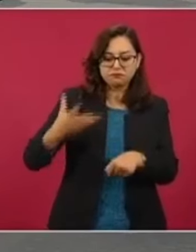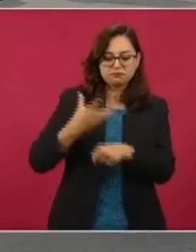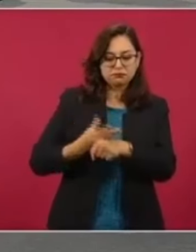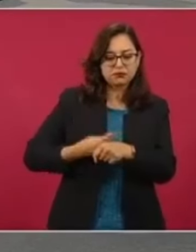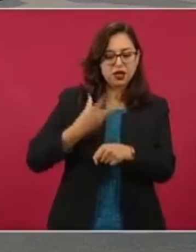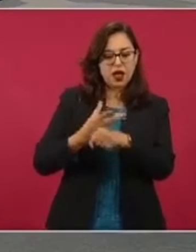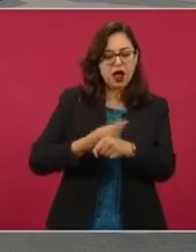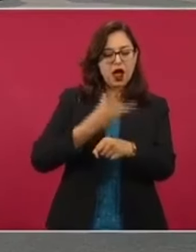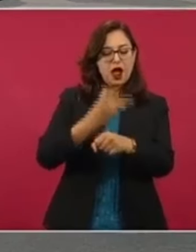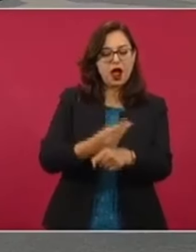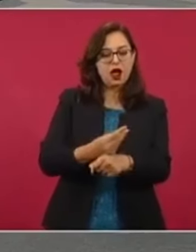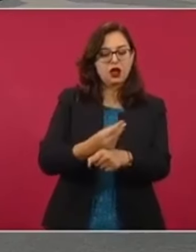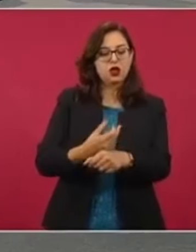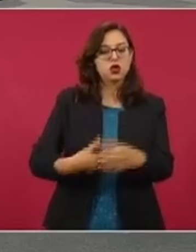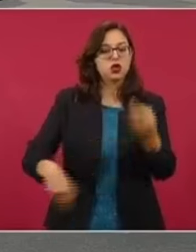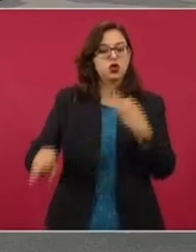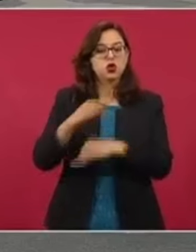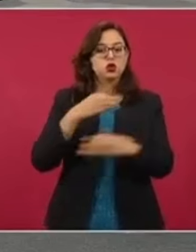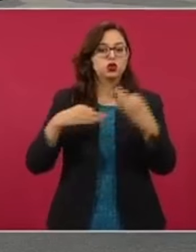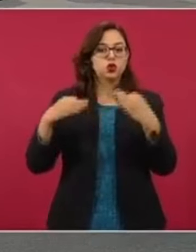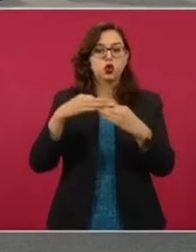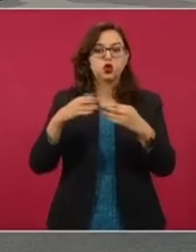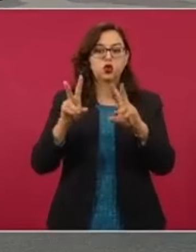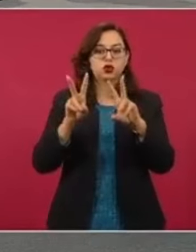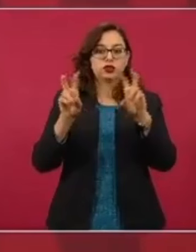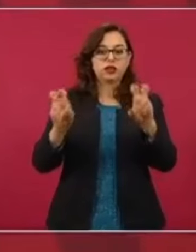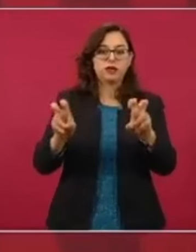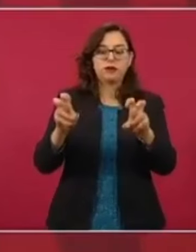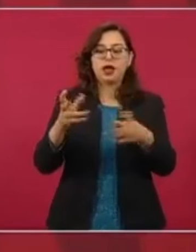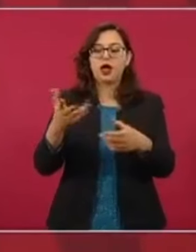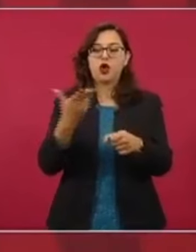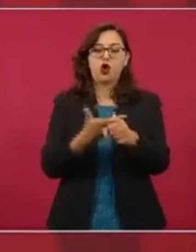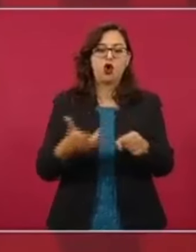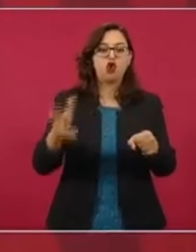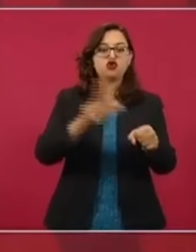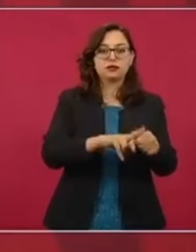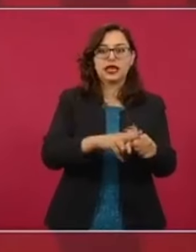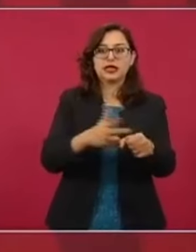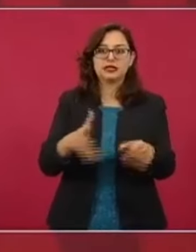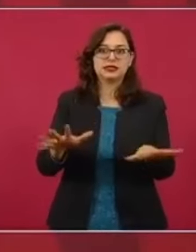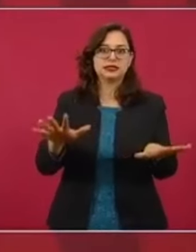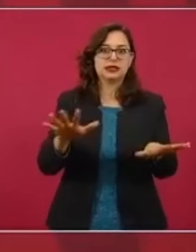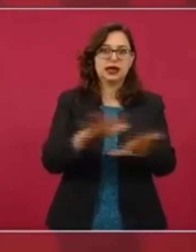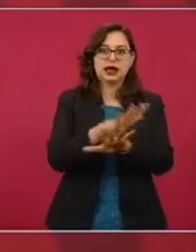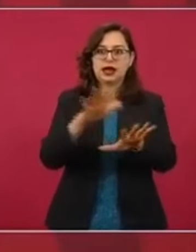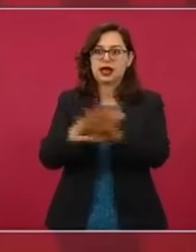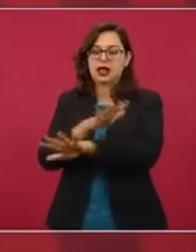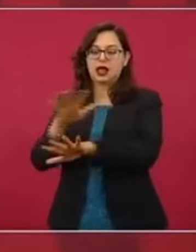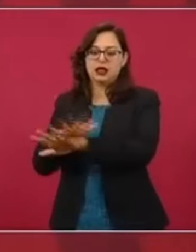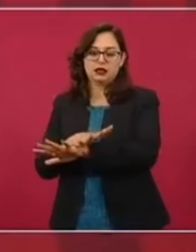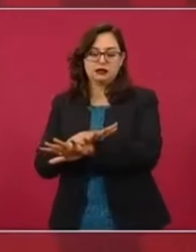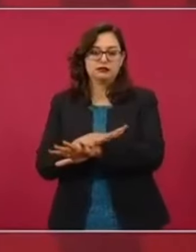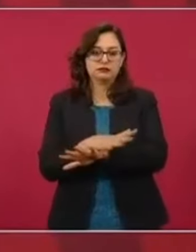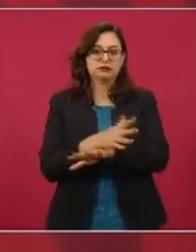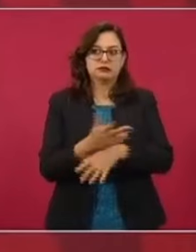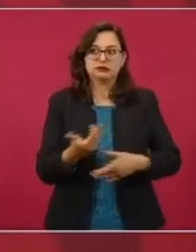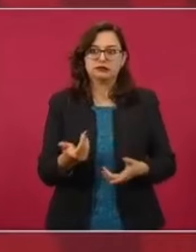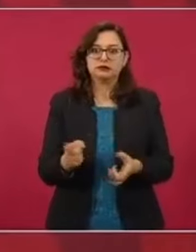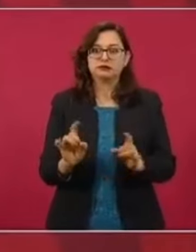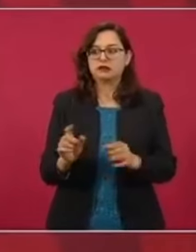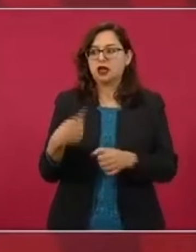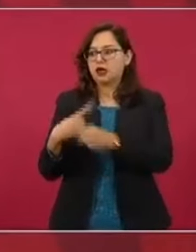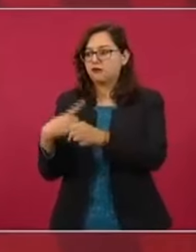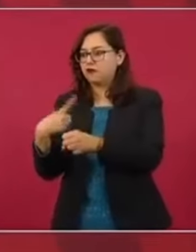el convertir, la conversión de camas para poder tener esa dualidad necesaria en un país con